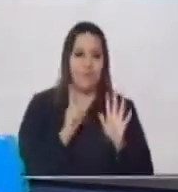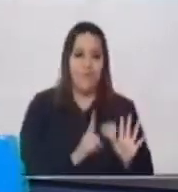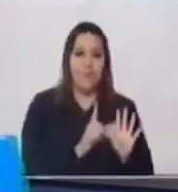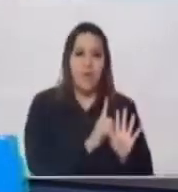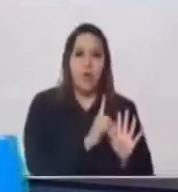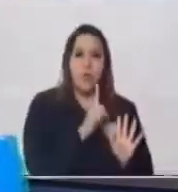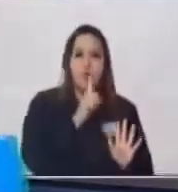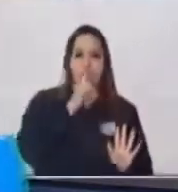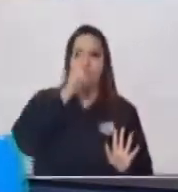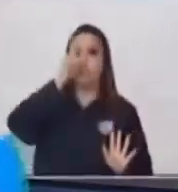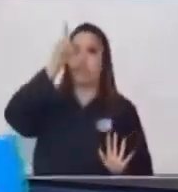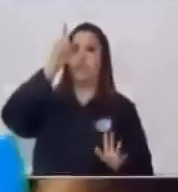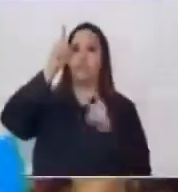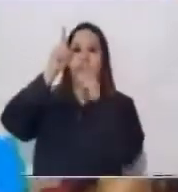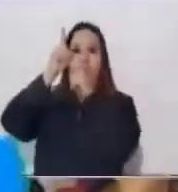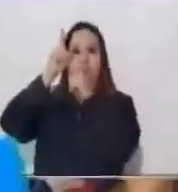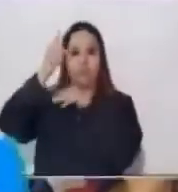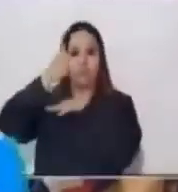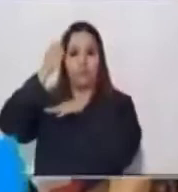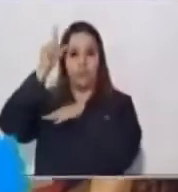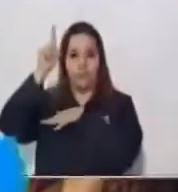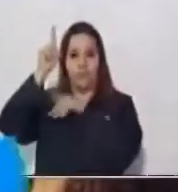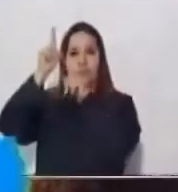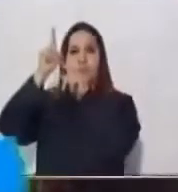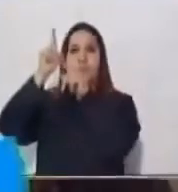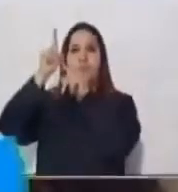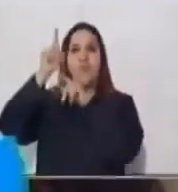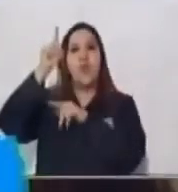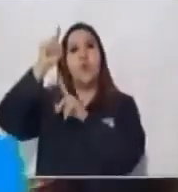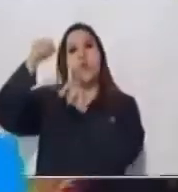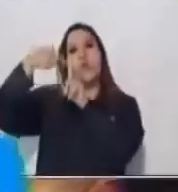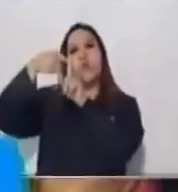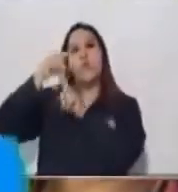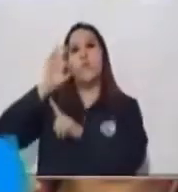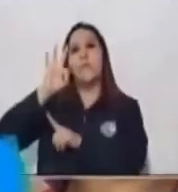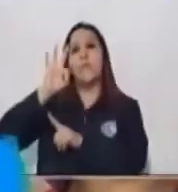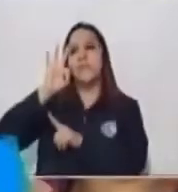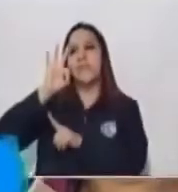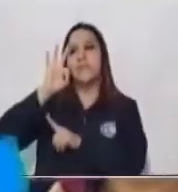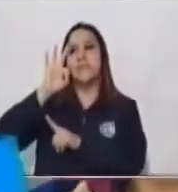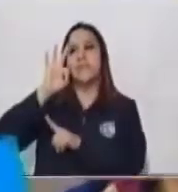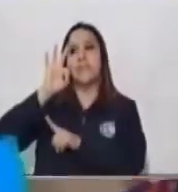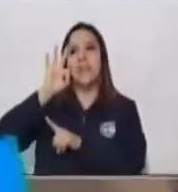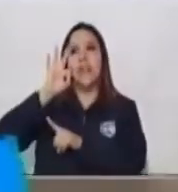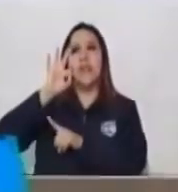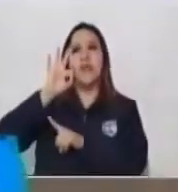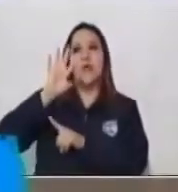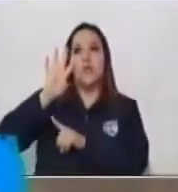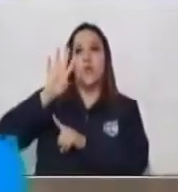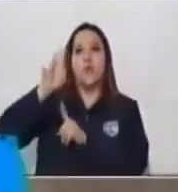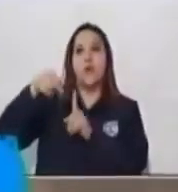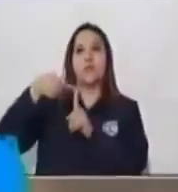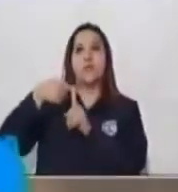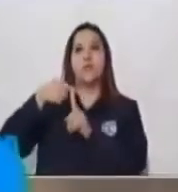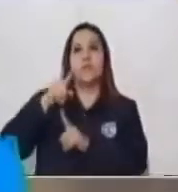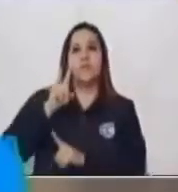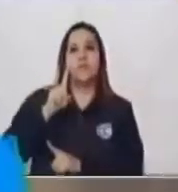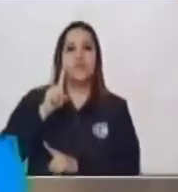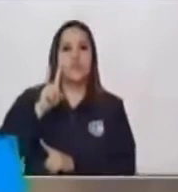llevo 1 1 más 3 4 4 4 más 1